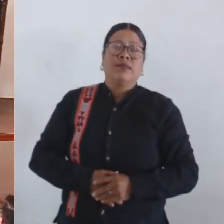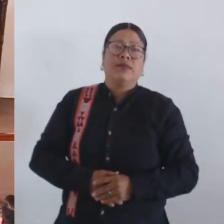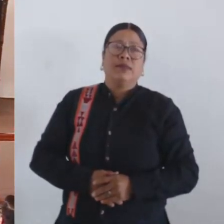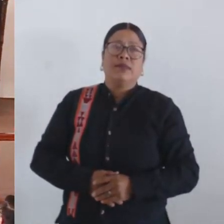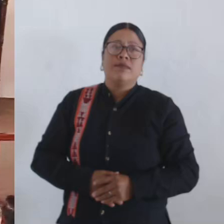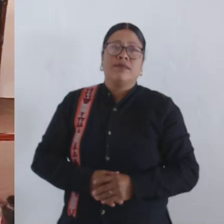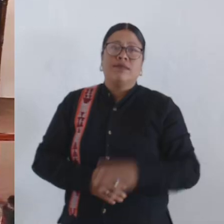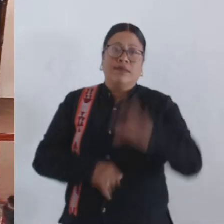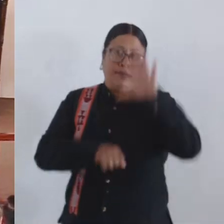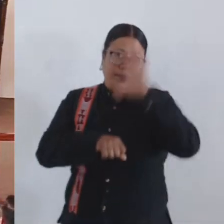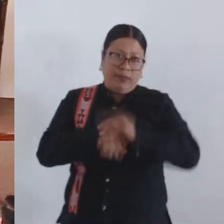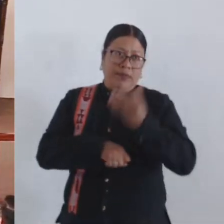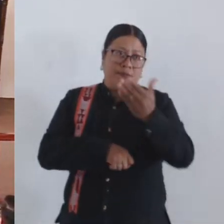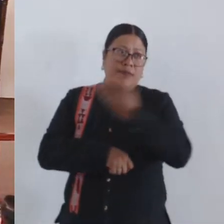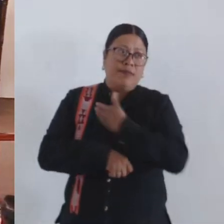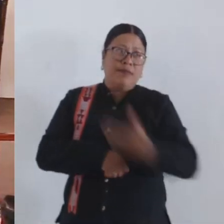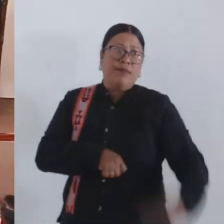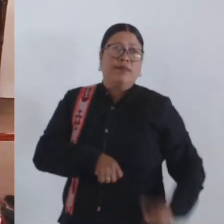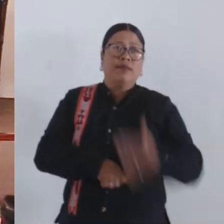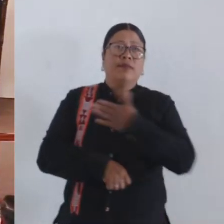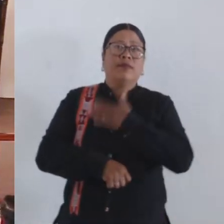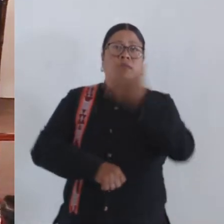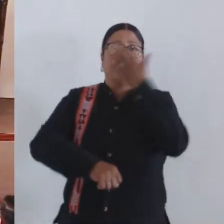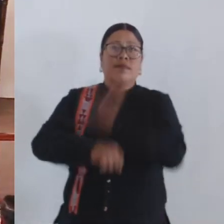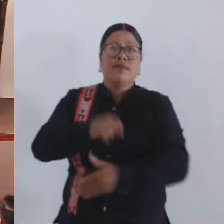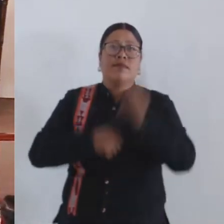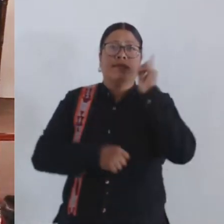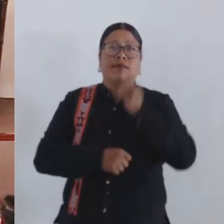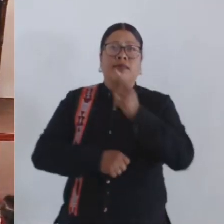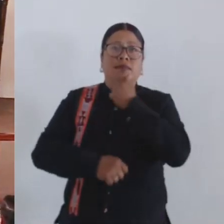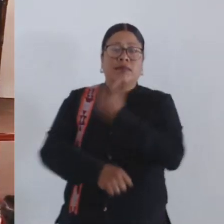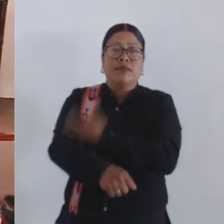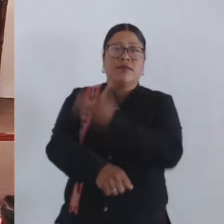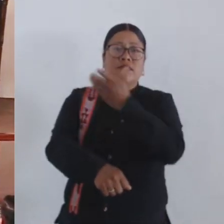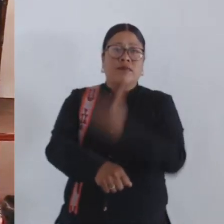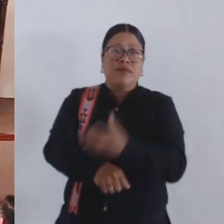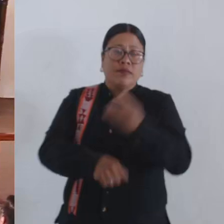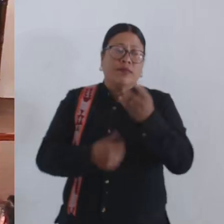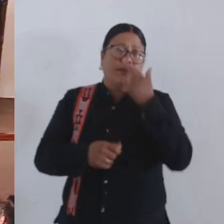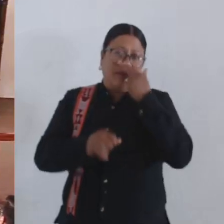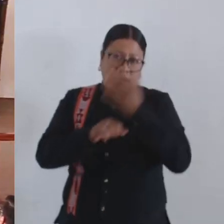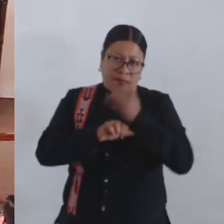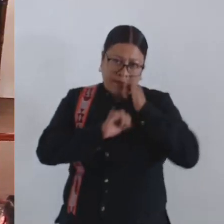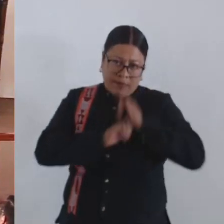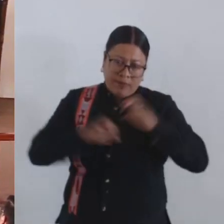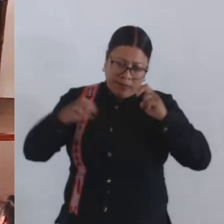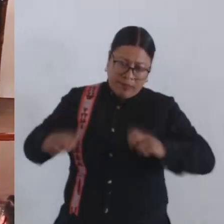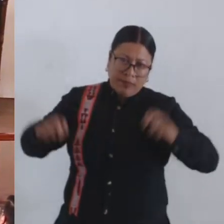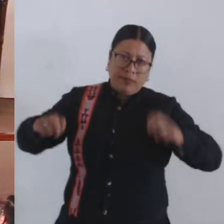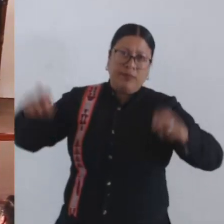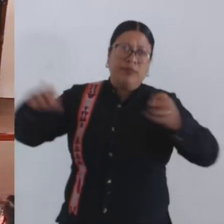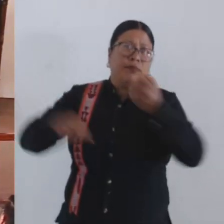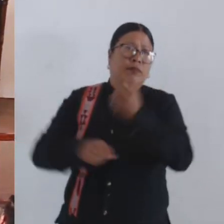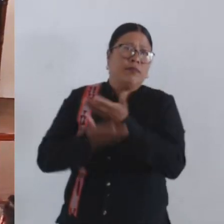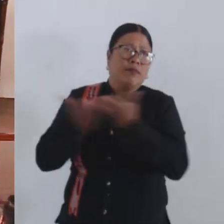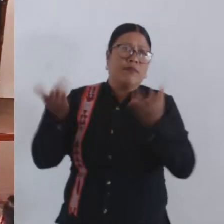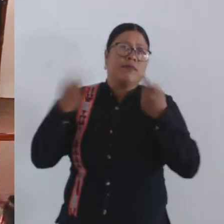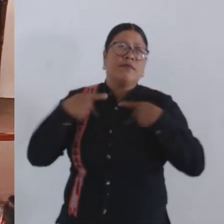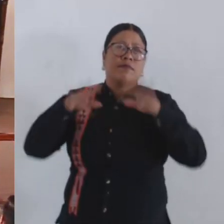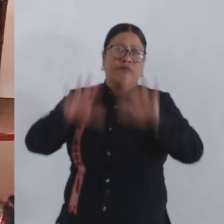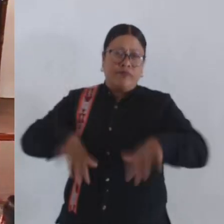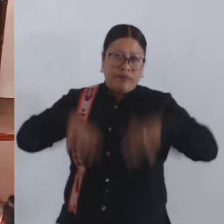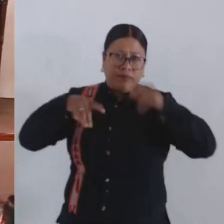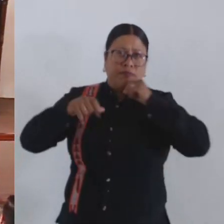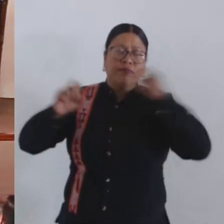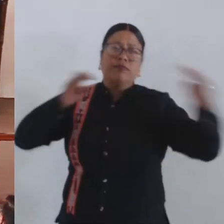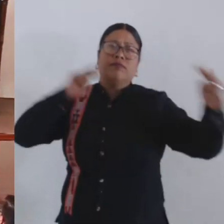Con su venia, señor presidente. Muy buenas tardes, compañeras y compañeros concejales. Saludo a quienes nos acompañan en este recinto y a